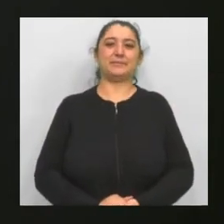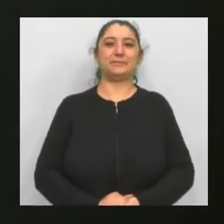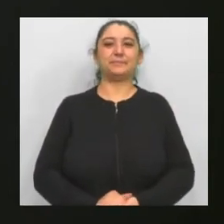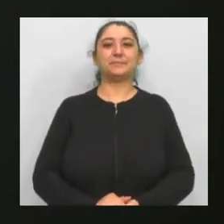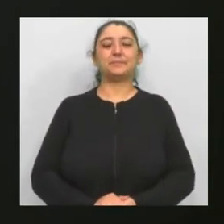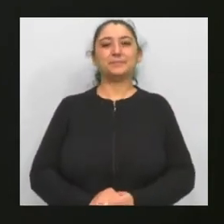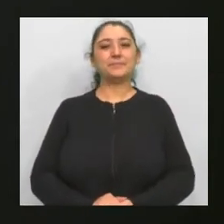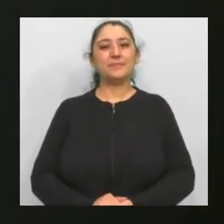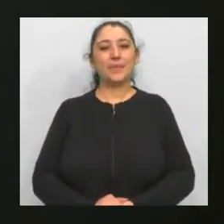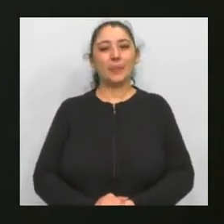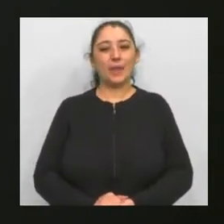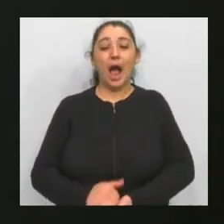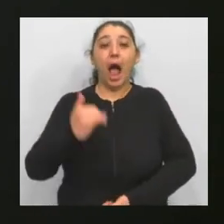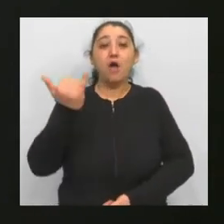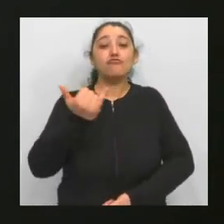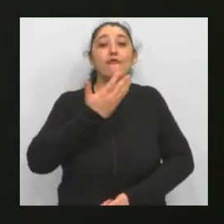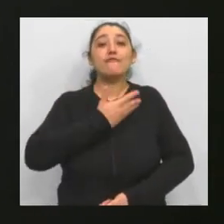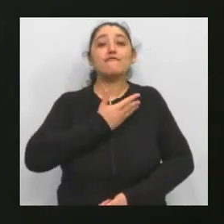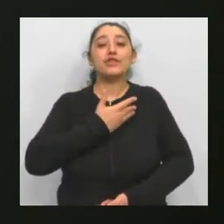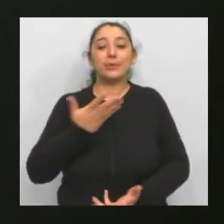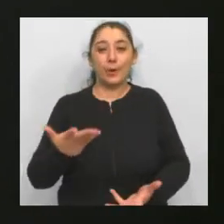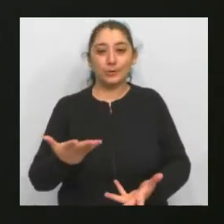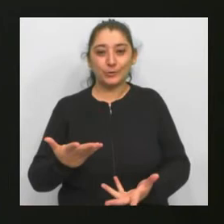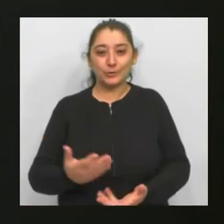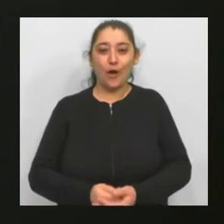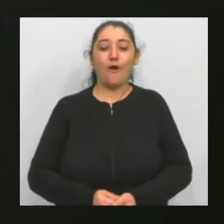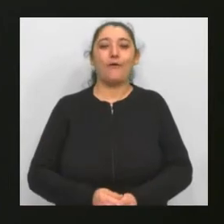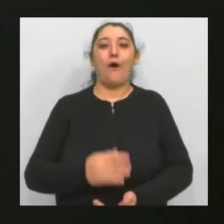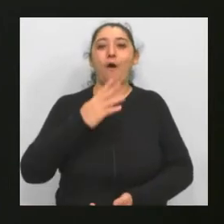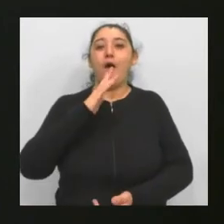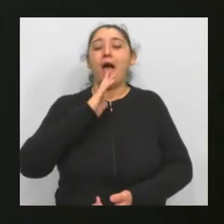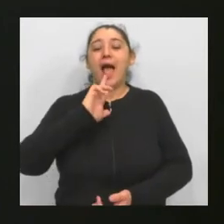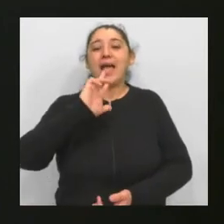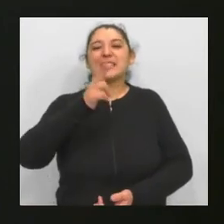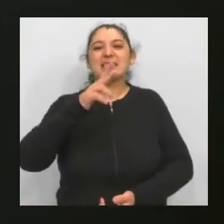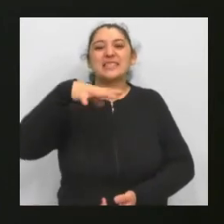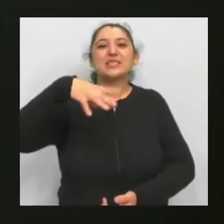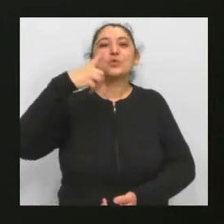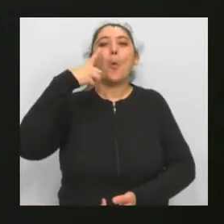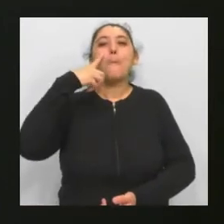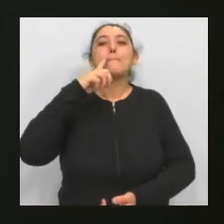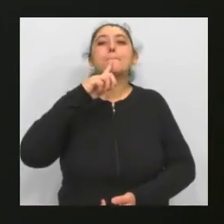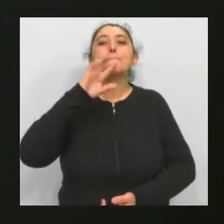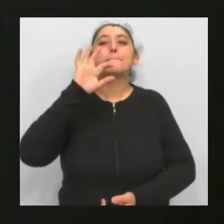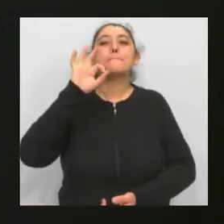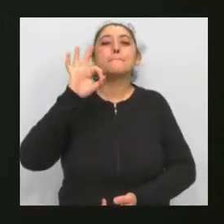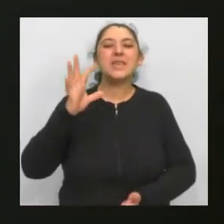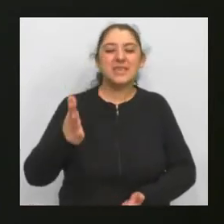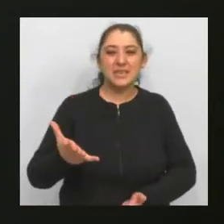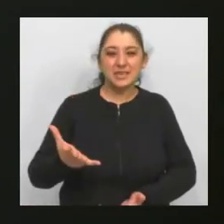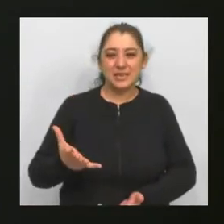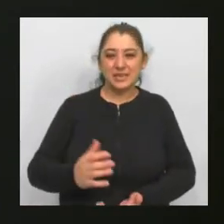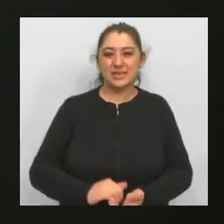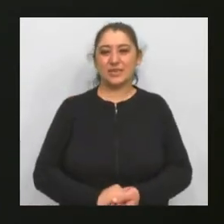que la lectura es un mito contemporáneo, porque tiene la misma virtud que puede llegar a tener la